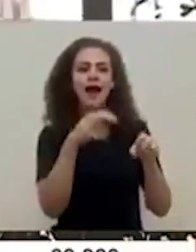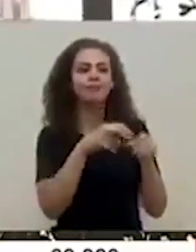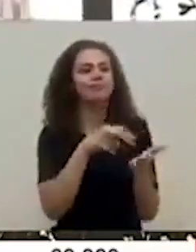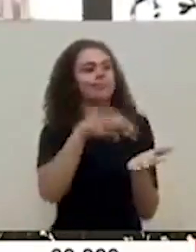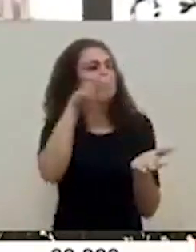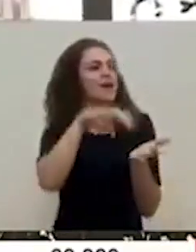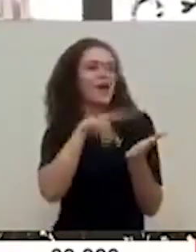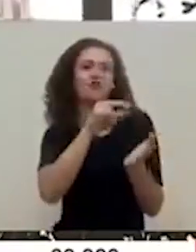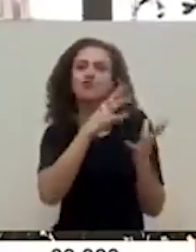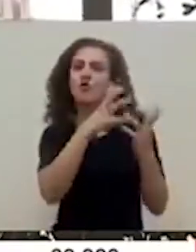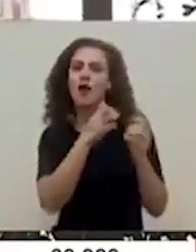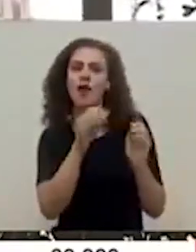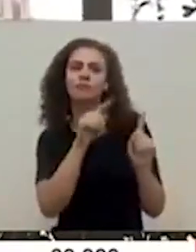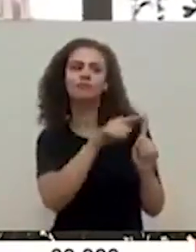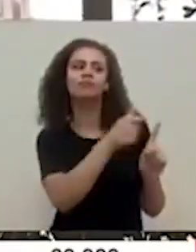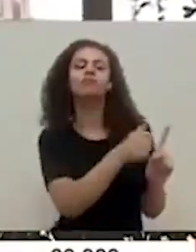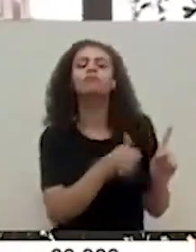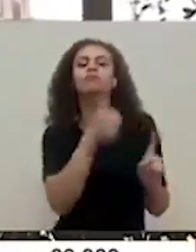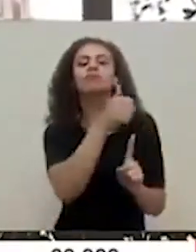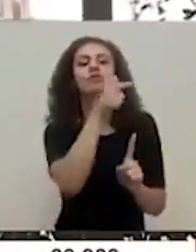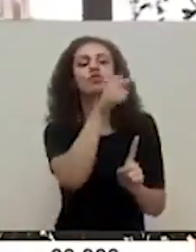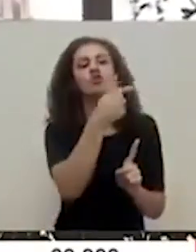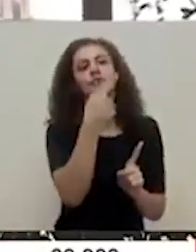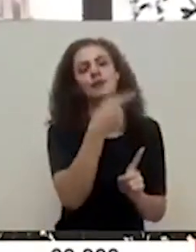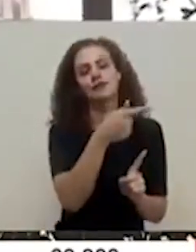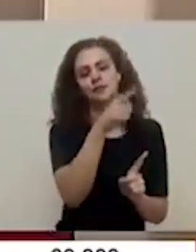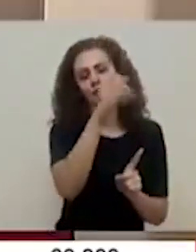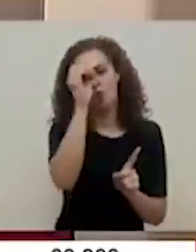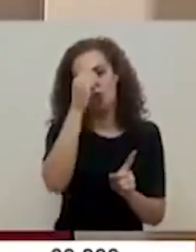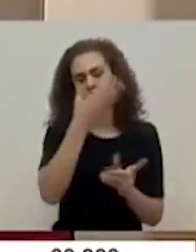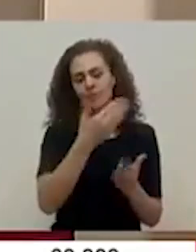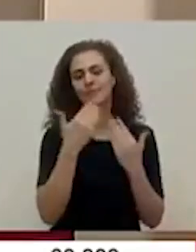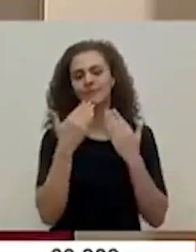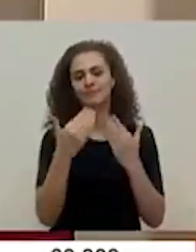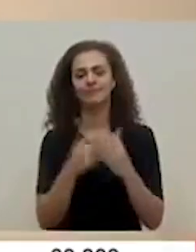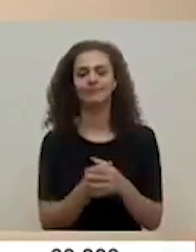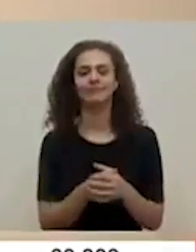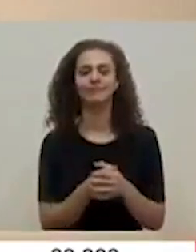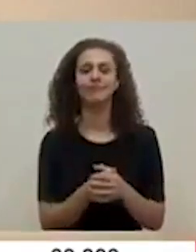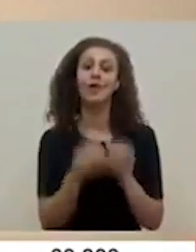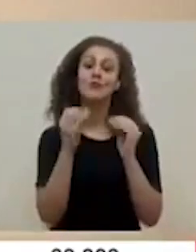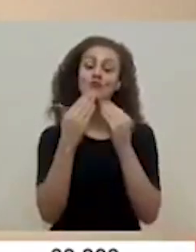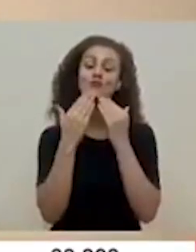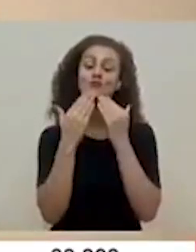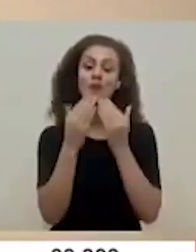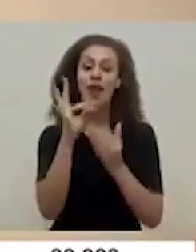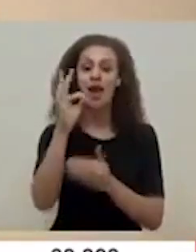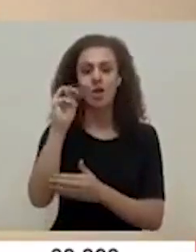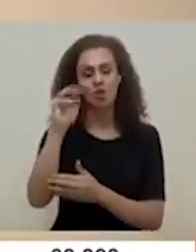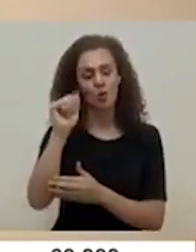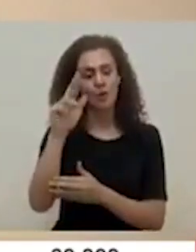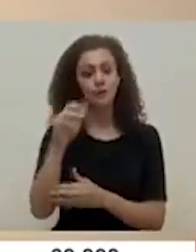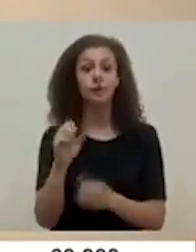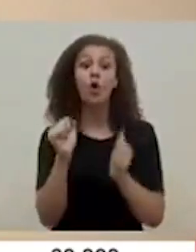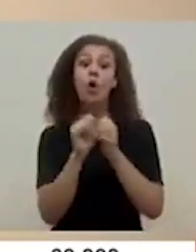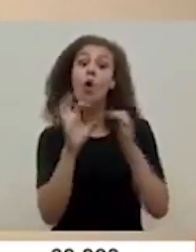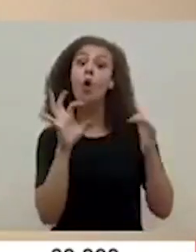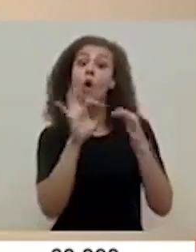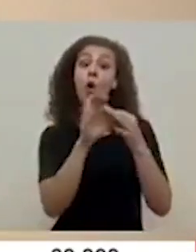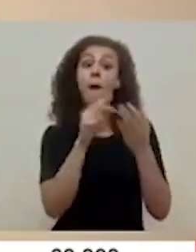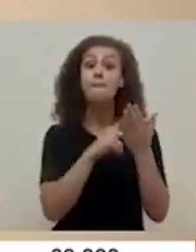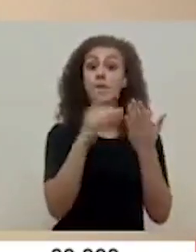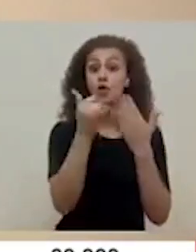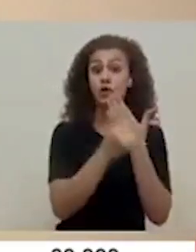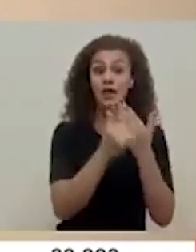porque no se les está tomando suficientemente en cuenta según dicen ellos muchas gracias muchas gracias Tomás en relación con el